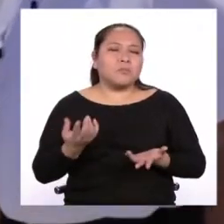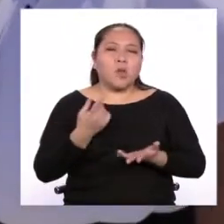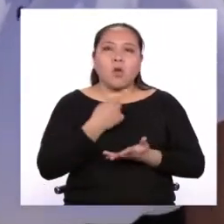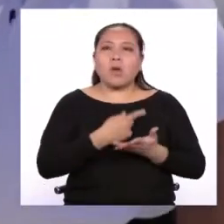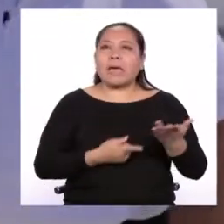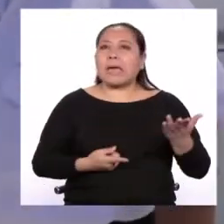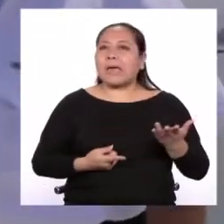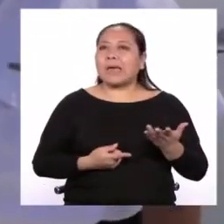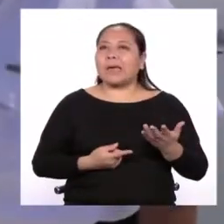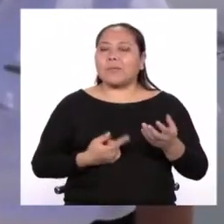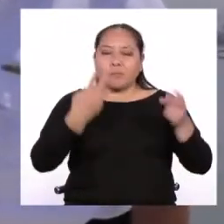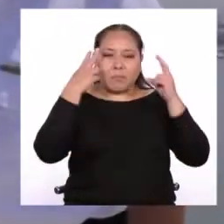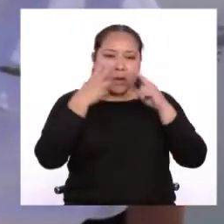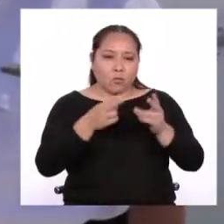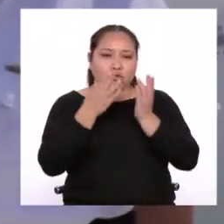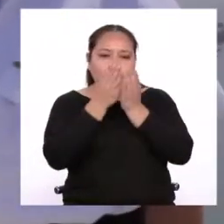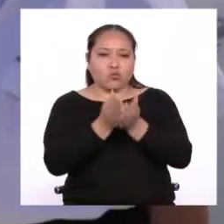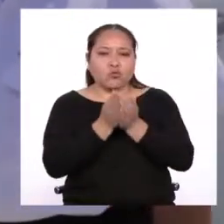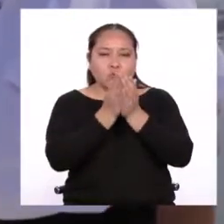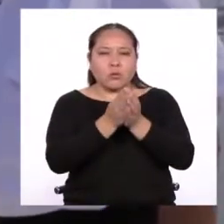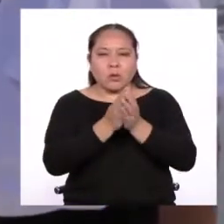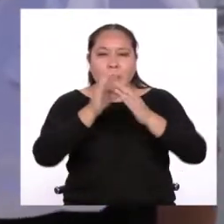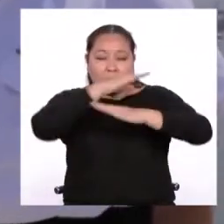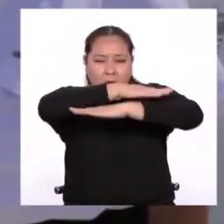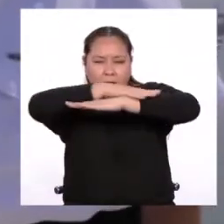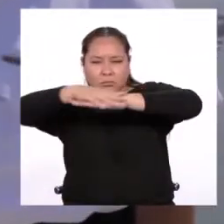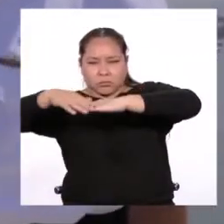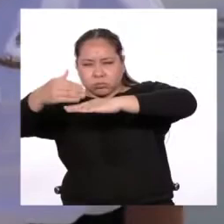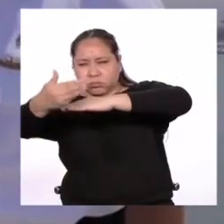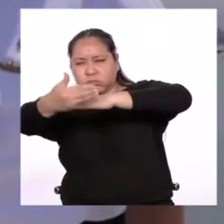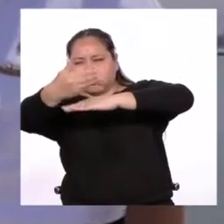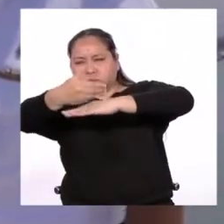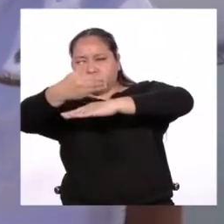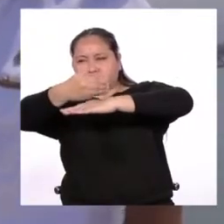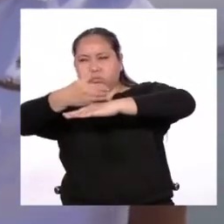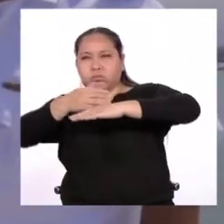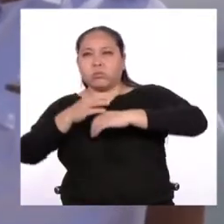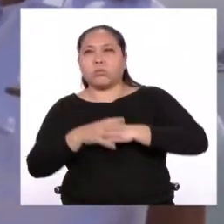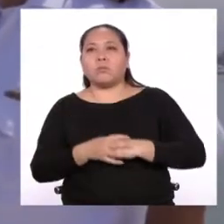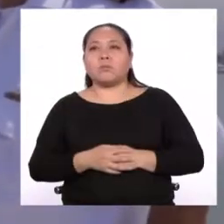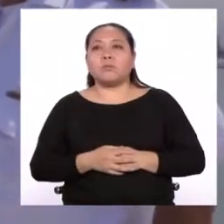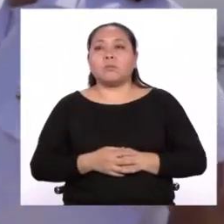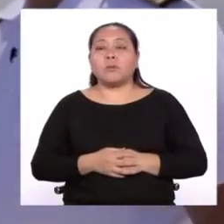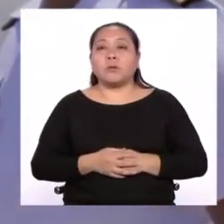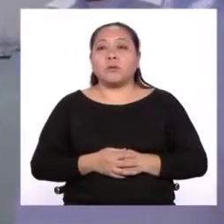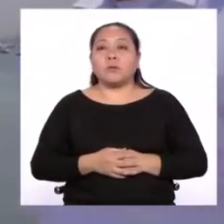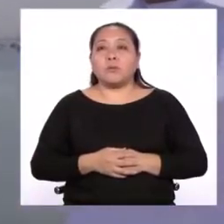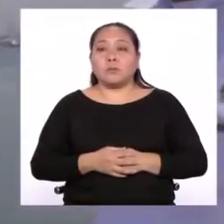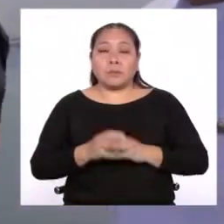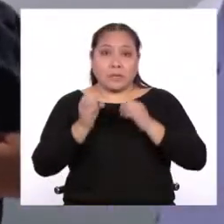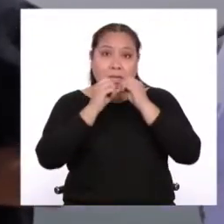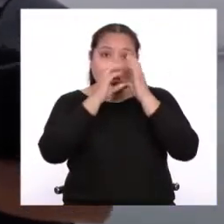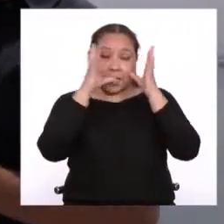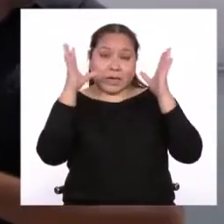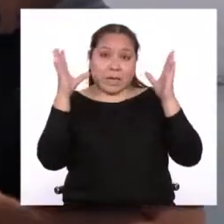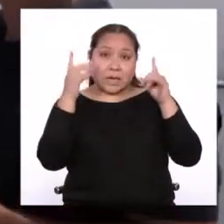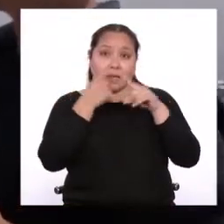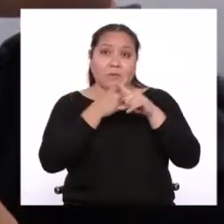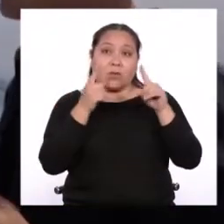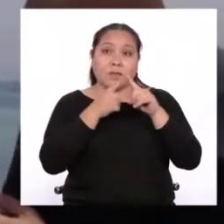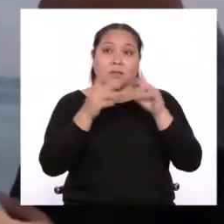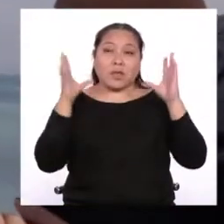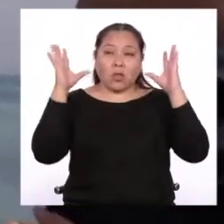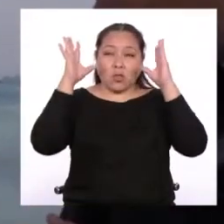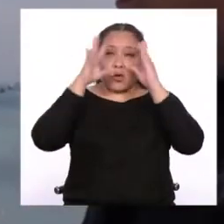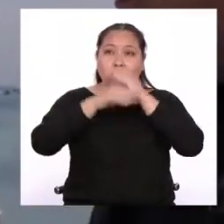primero que vemos de una embarcación cuando viene del horizonte? ¿Y por qué, obviamente? Claro. Ok, lo primero que, bueno, de día, hay diferencia, día, noche, de día, lo